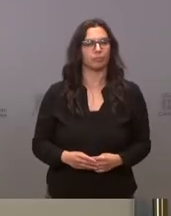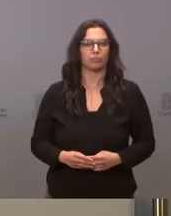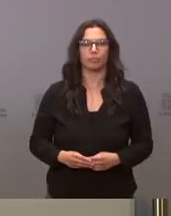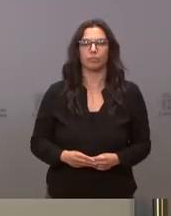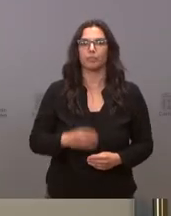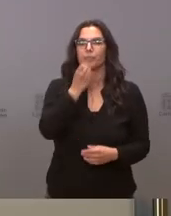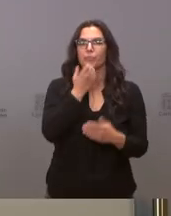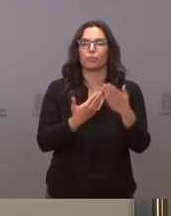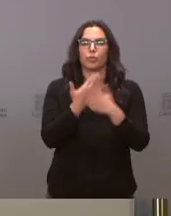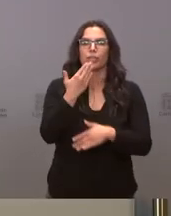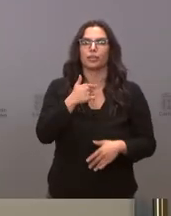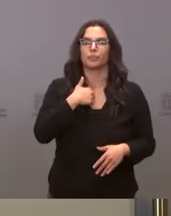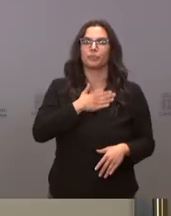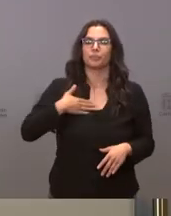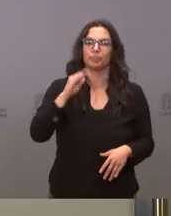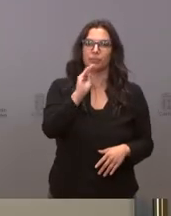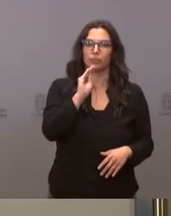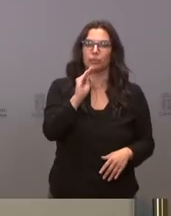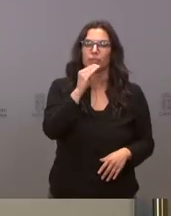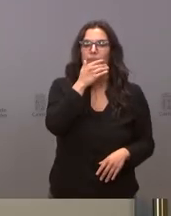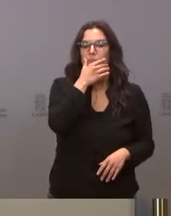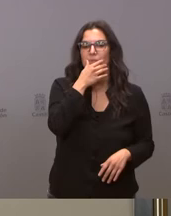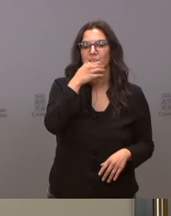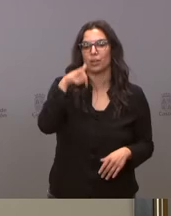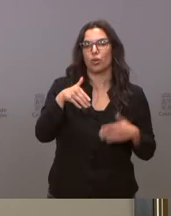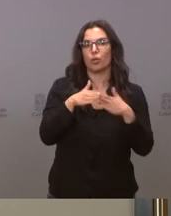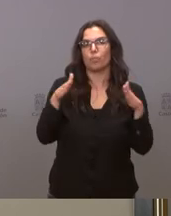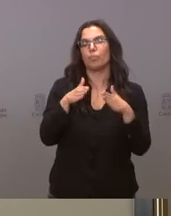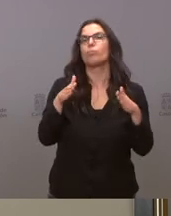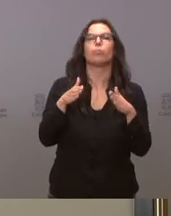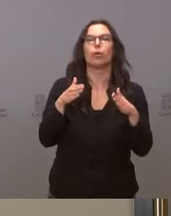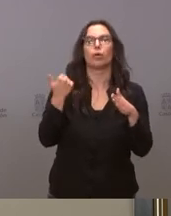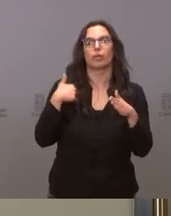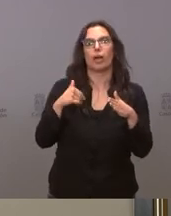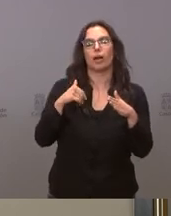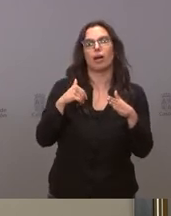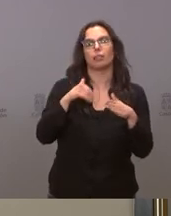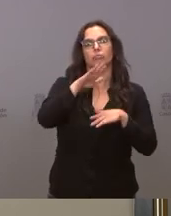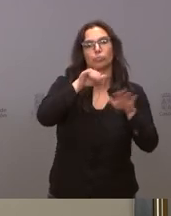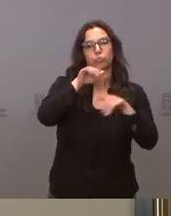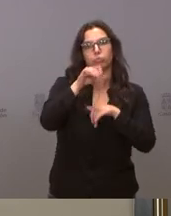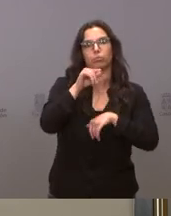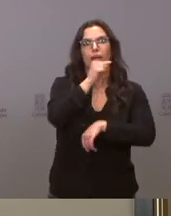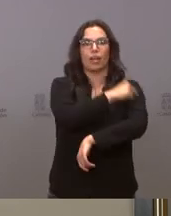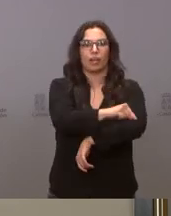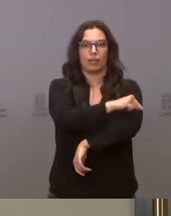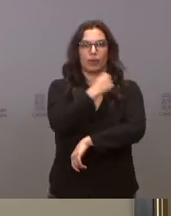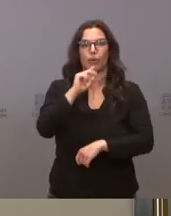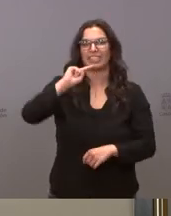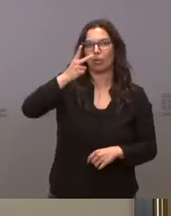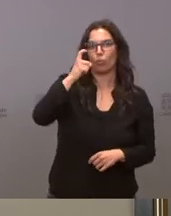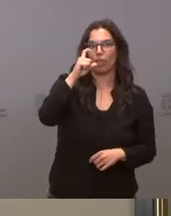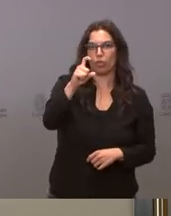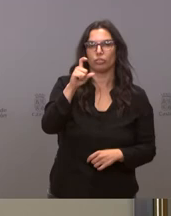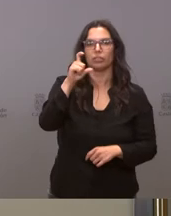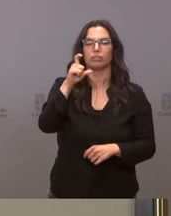buenos días me gustaría preguntarle hoy ha comenzado ya la administración de la segunda dosis para el personal esencial menor de